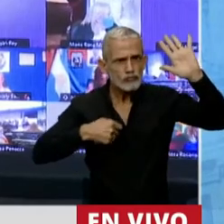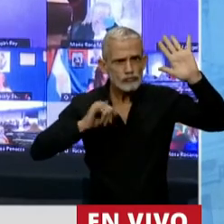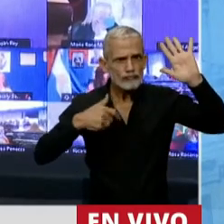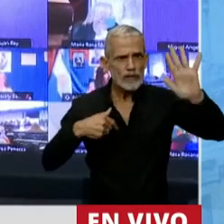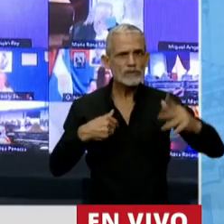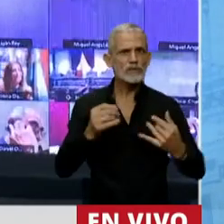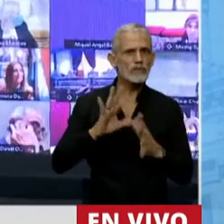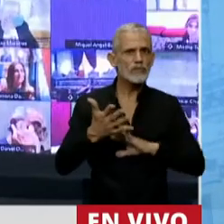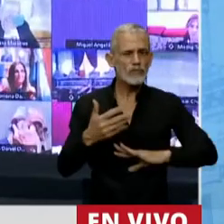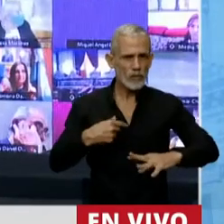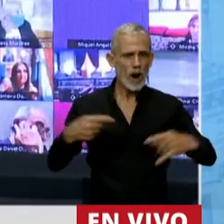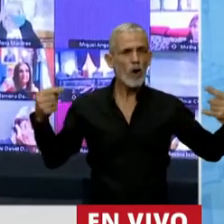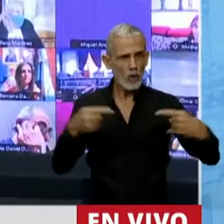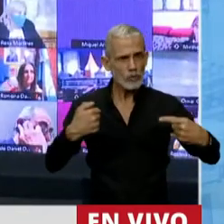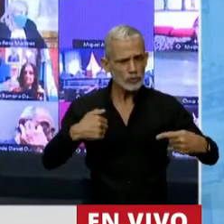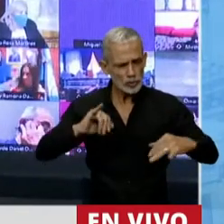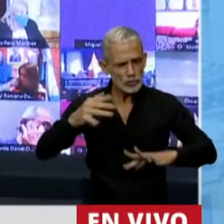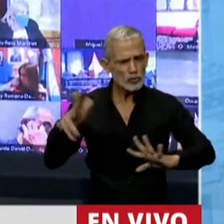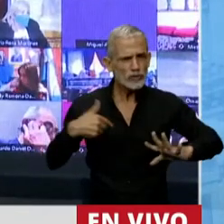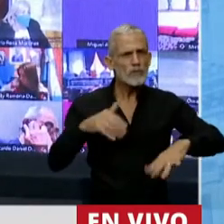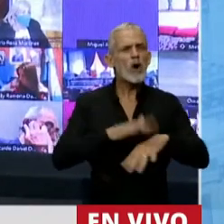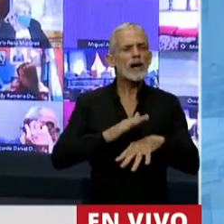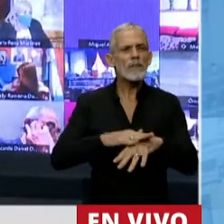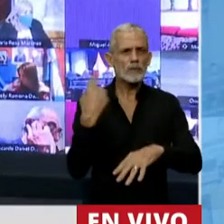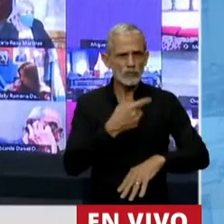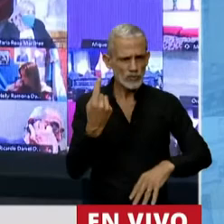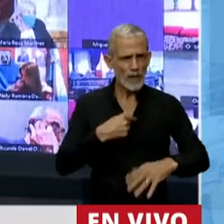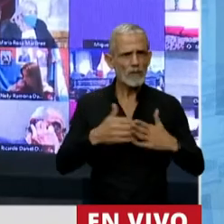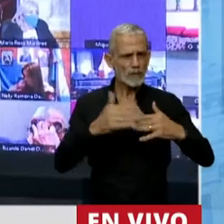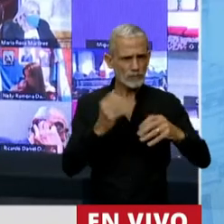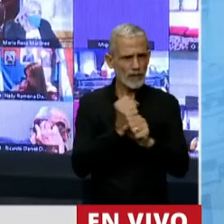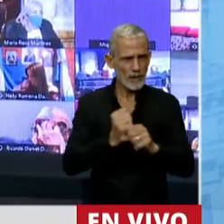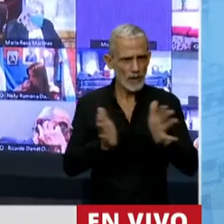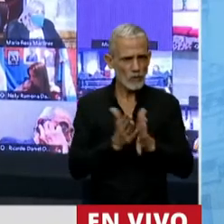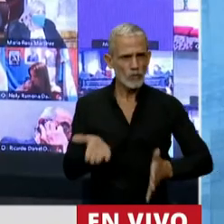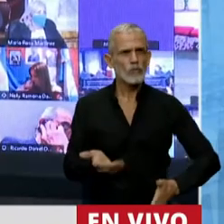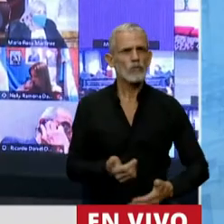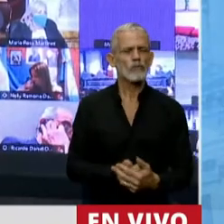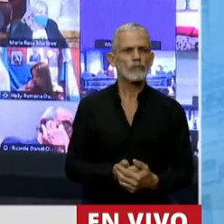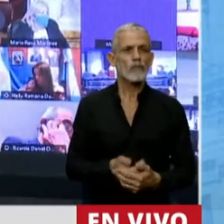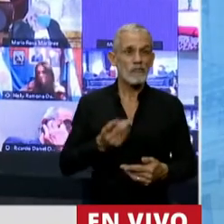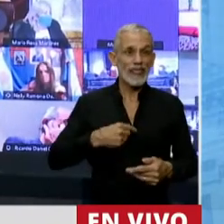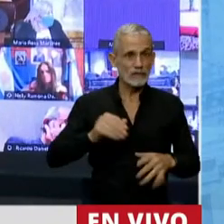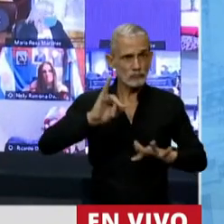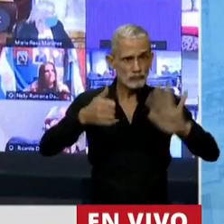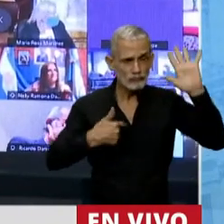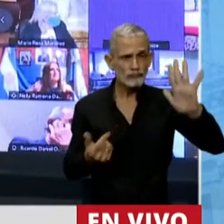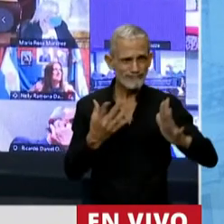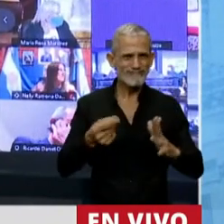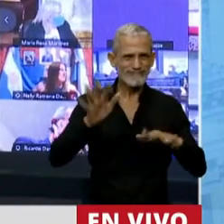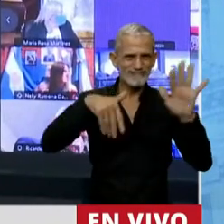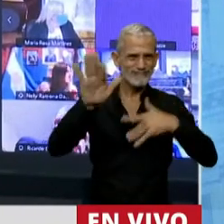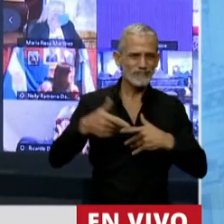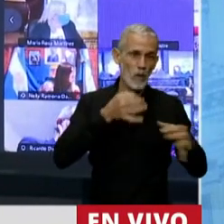fuerza política opositora, pero responsable y dispuesta a esa